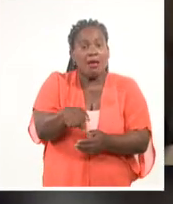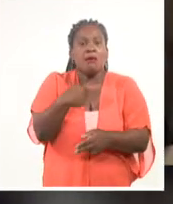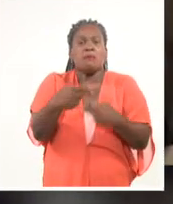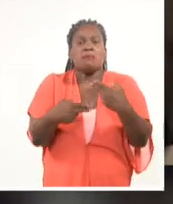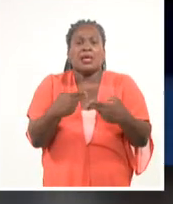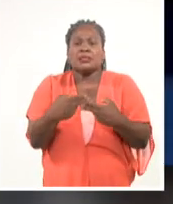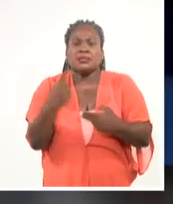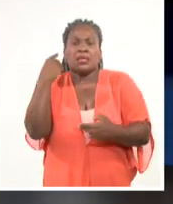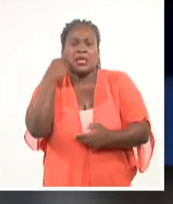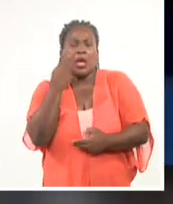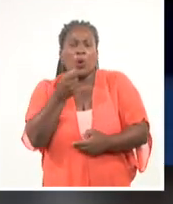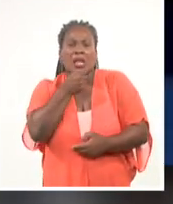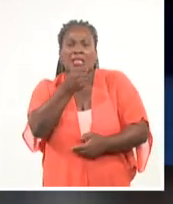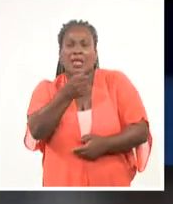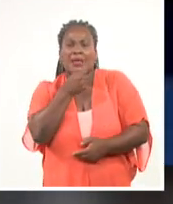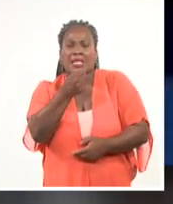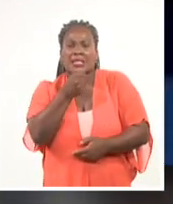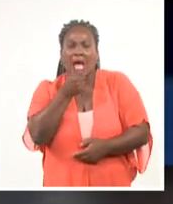entrevista,